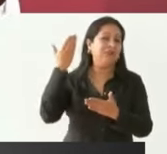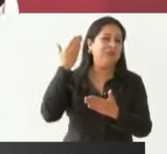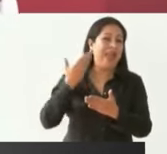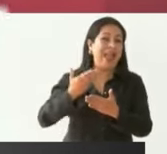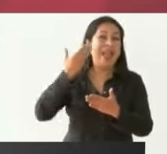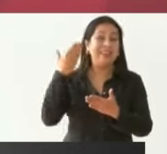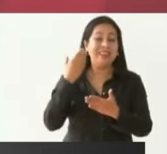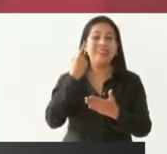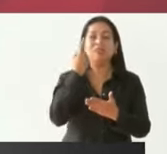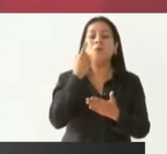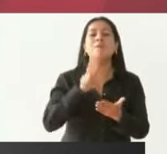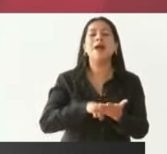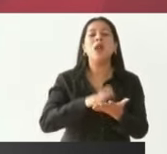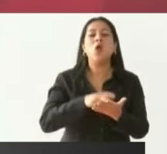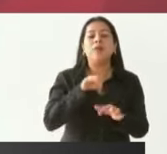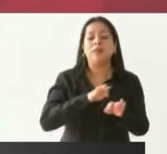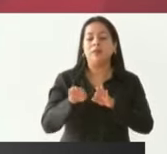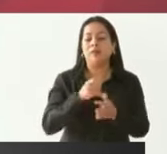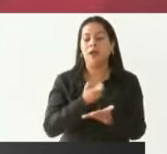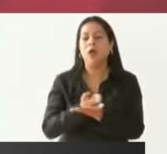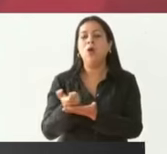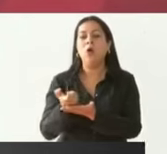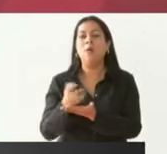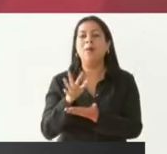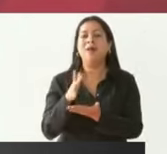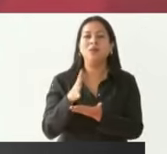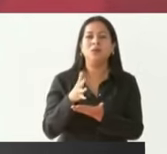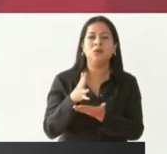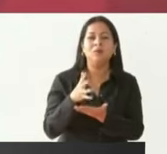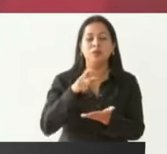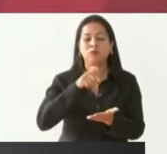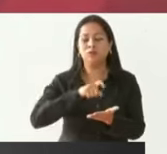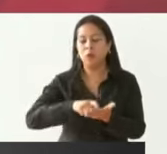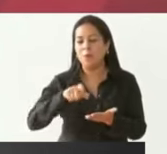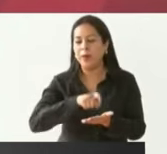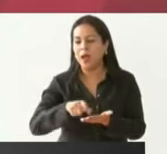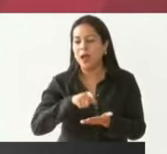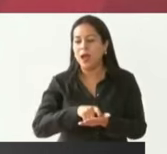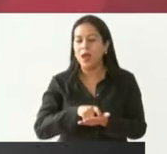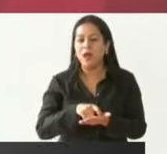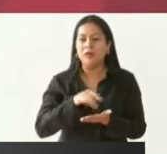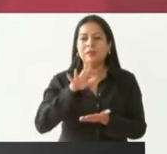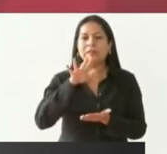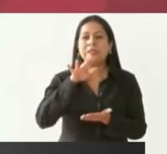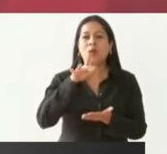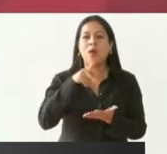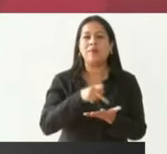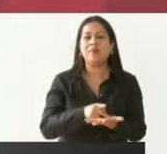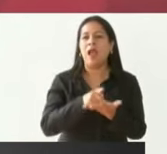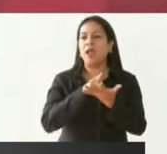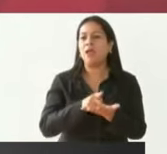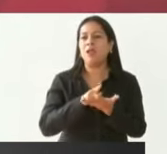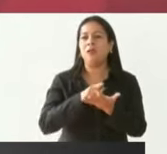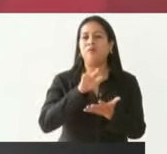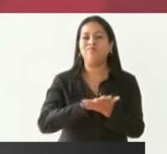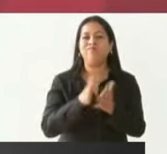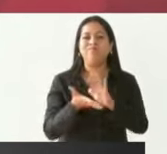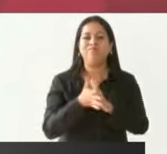un salario mínimo alcanzaba para comprar 50 kilos de tortilla.